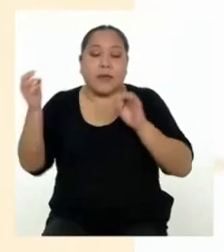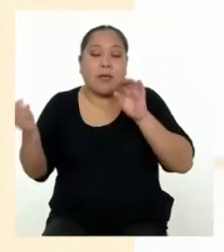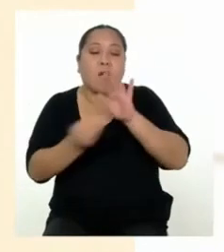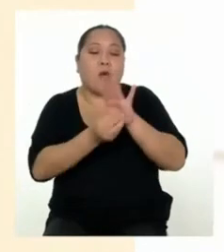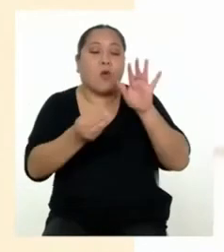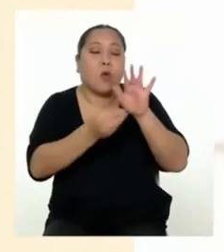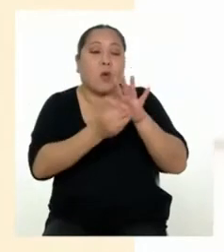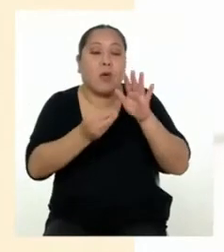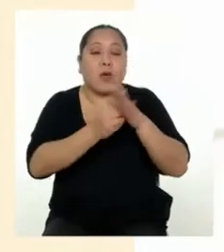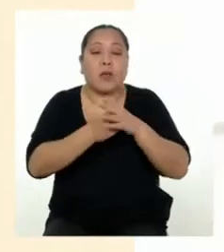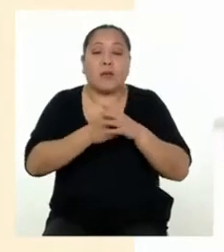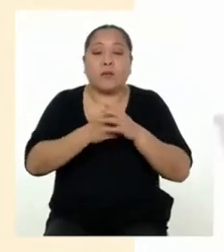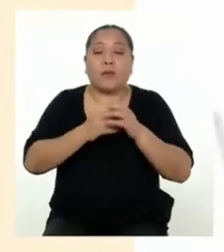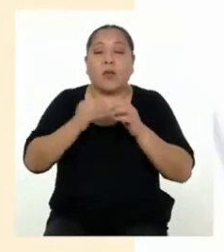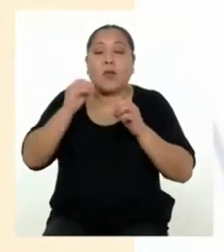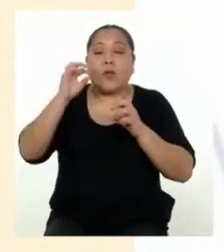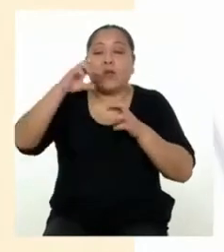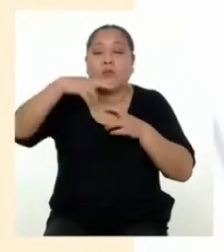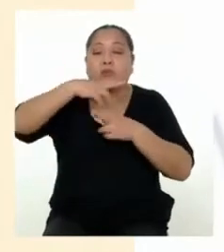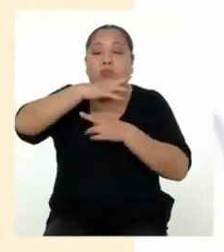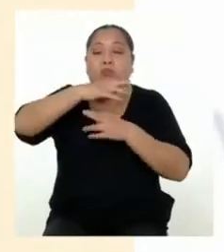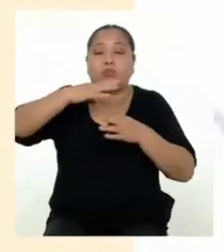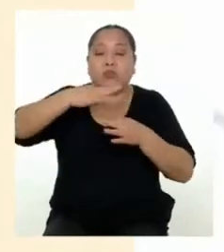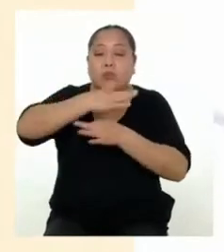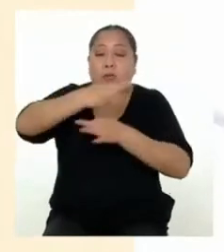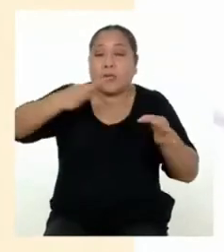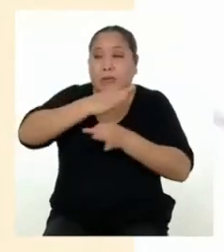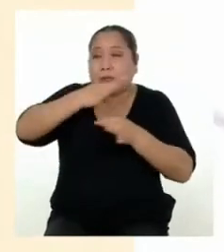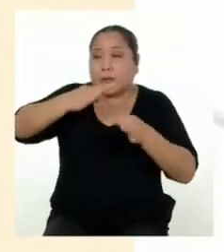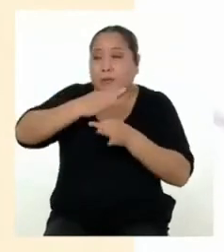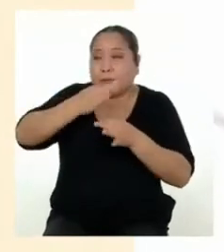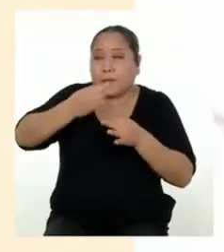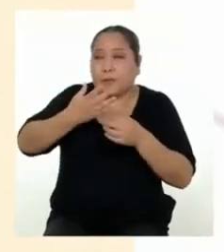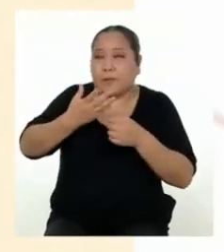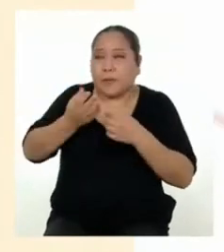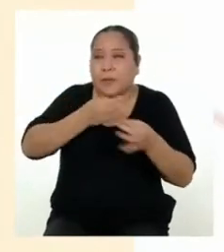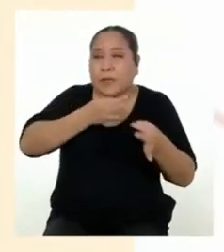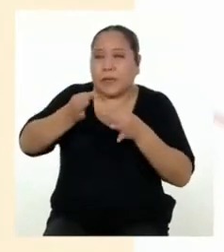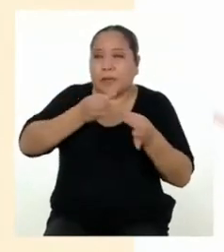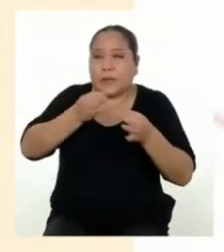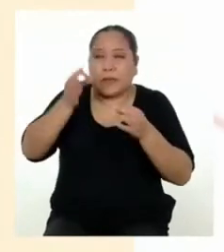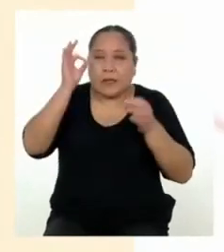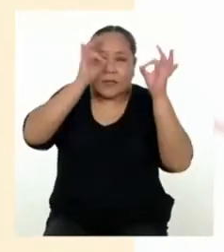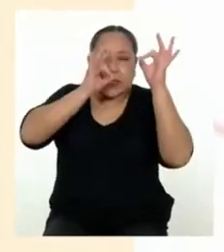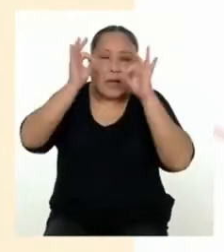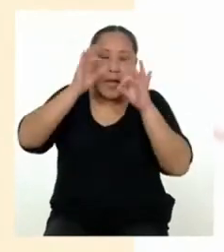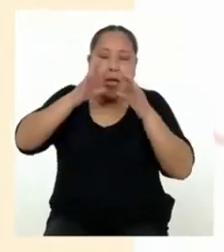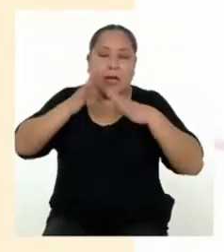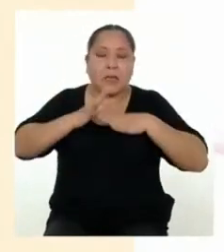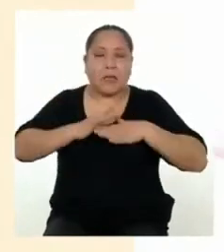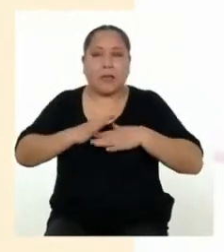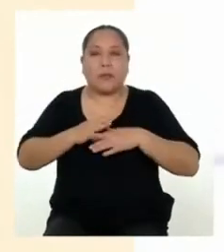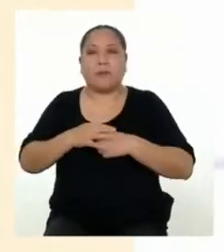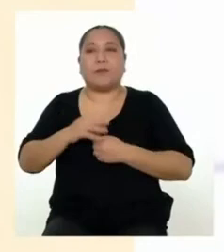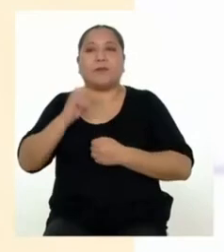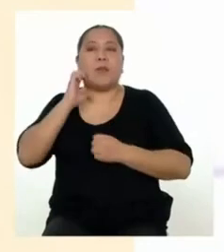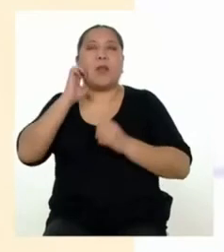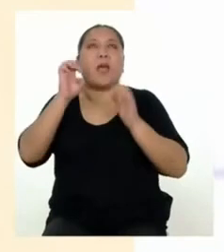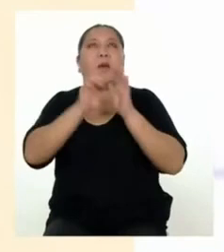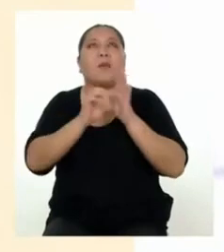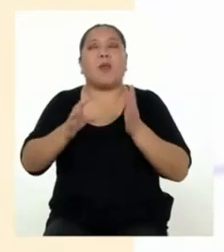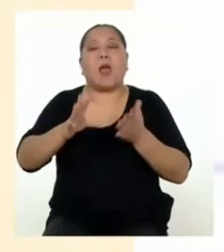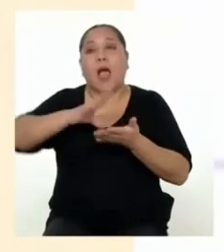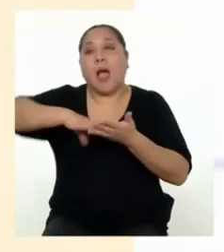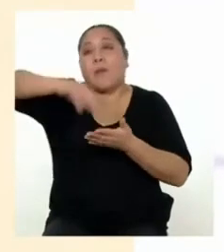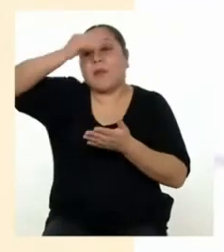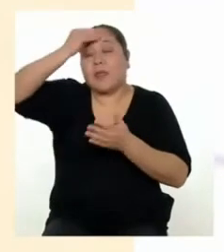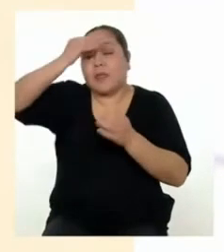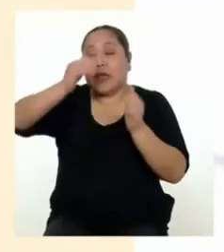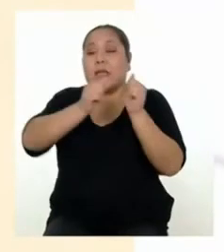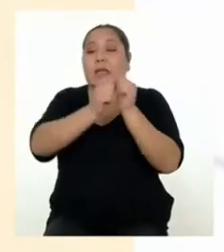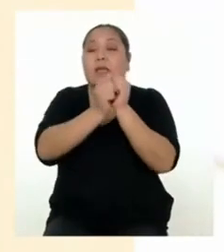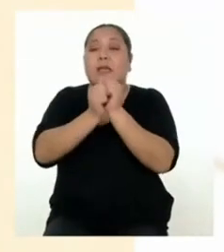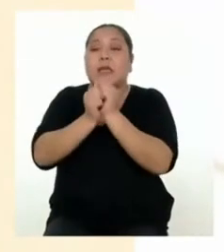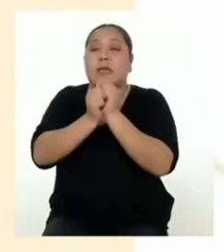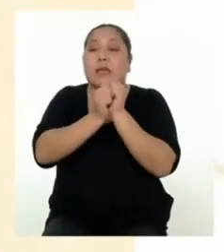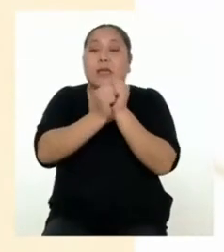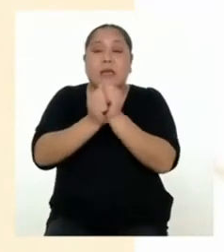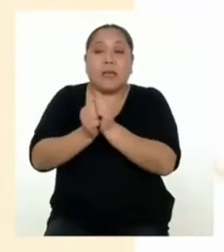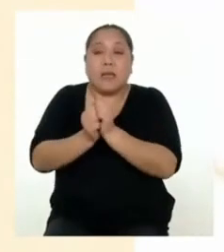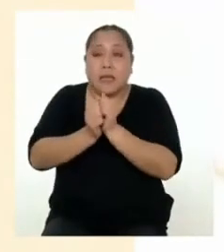horarios para distraerse y aprender. Creo que el acuerdo podría leerse así. Aprender y distraernos juntos.